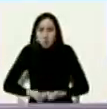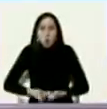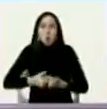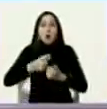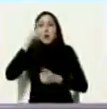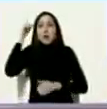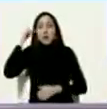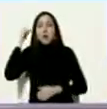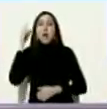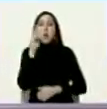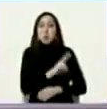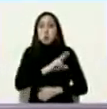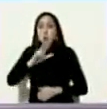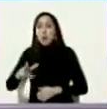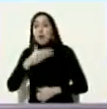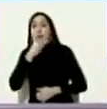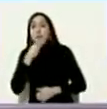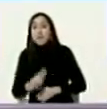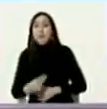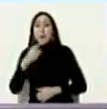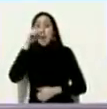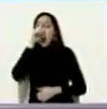y 3 de diciembre del año